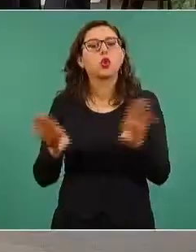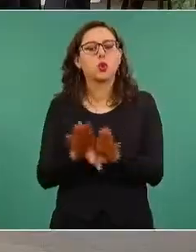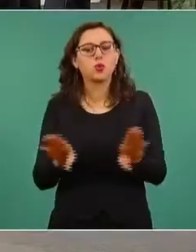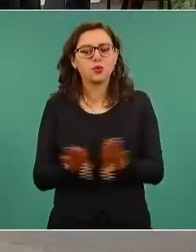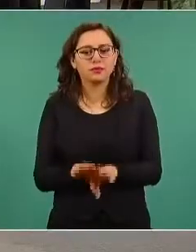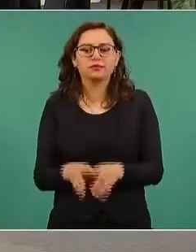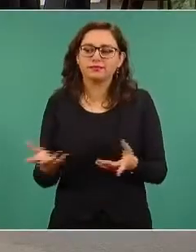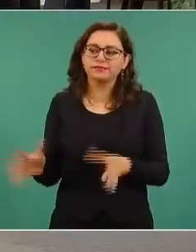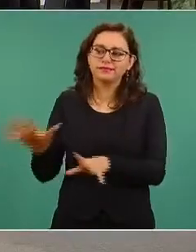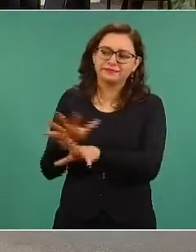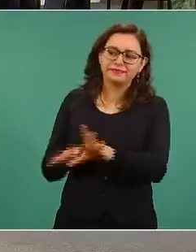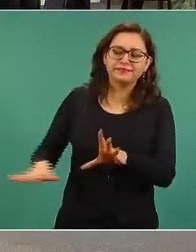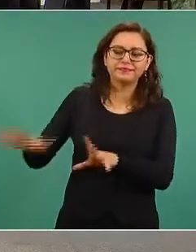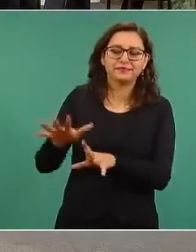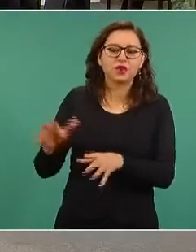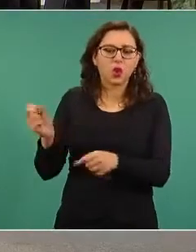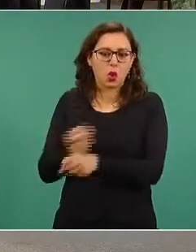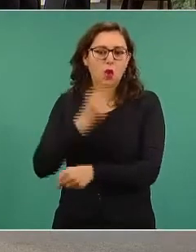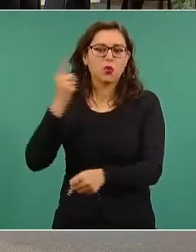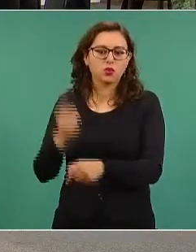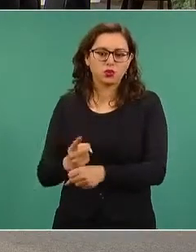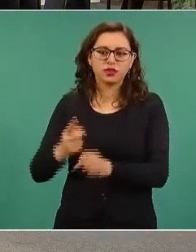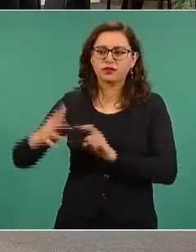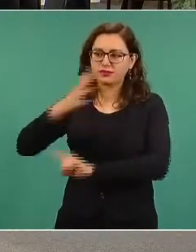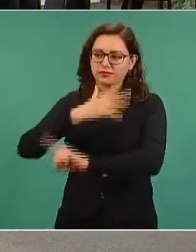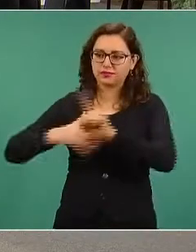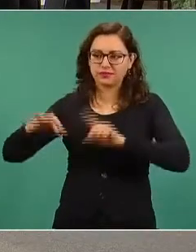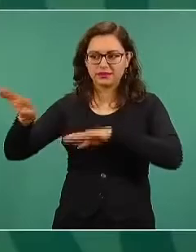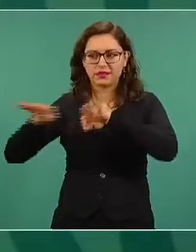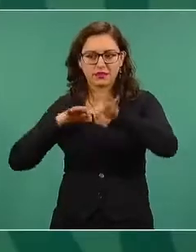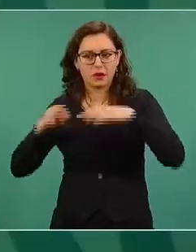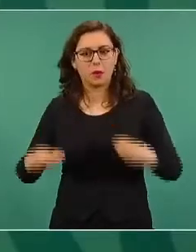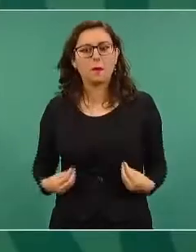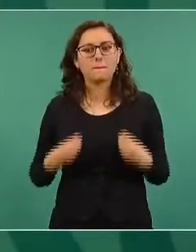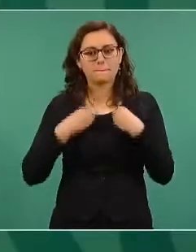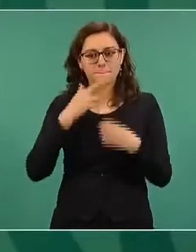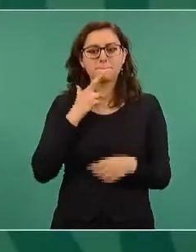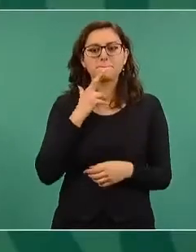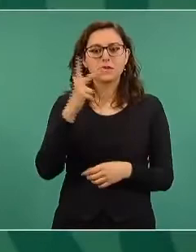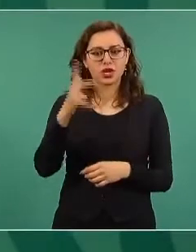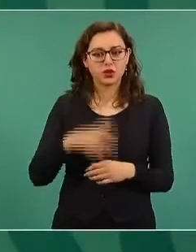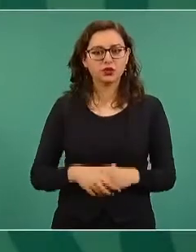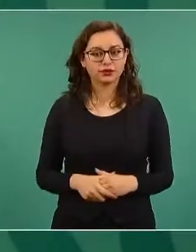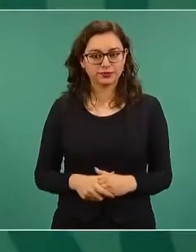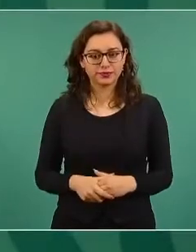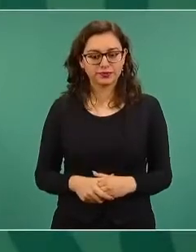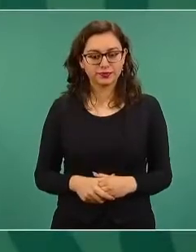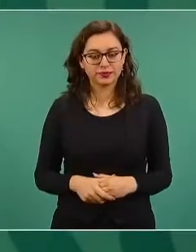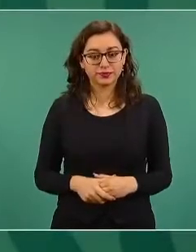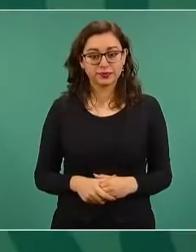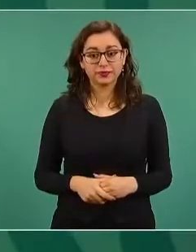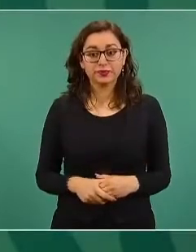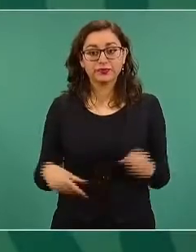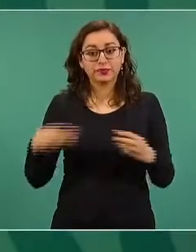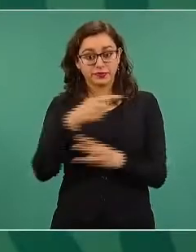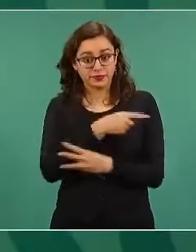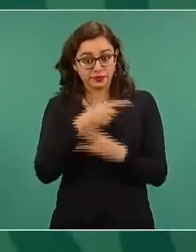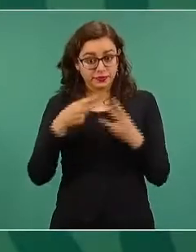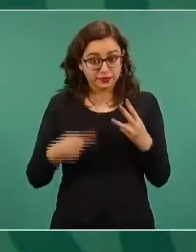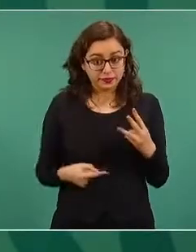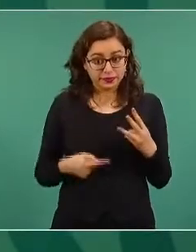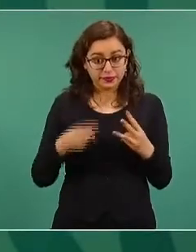mejores condiciones de vida y de trabajo a los mexicanos. Entonces, esos tres temas